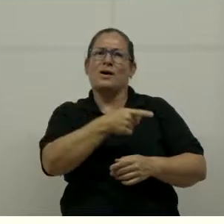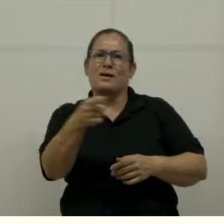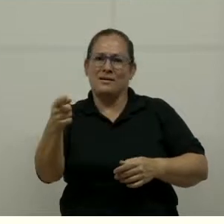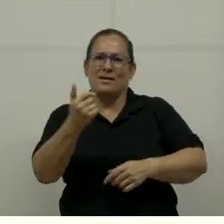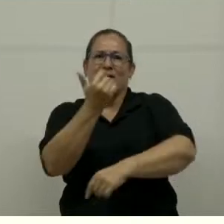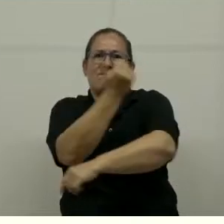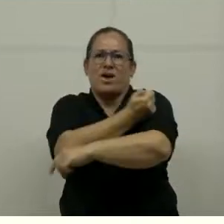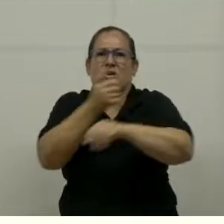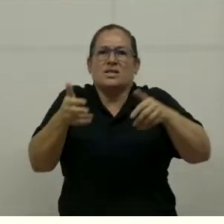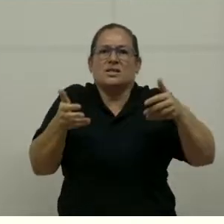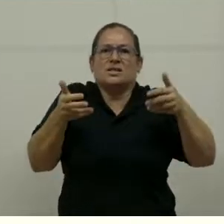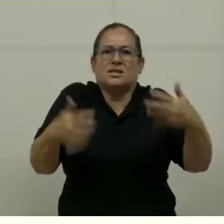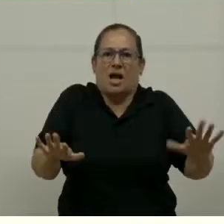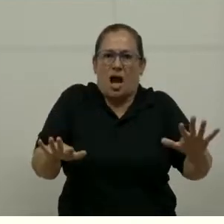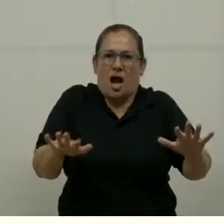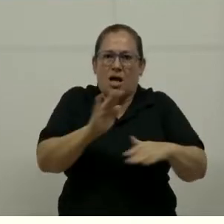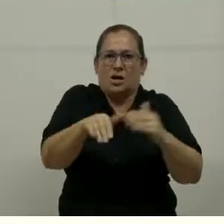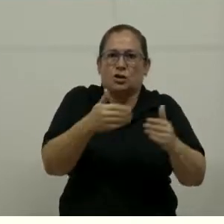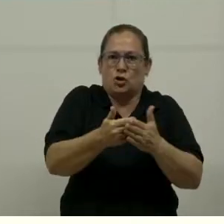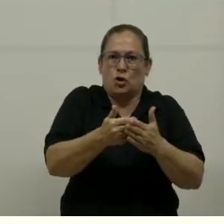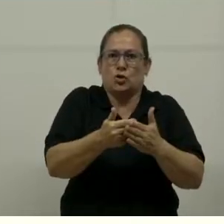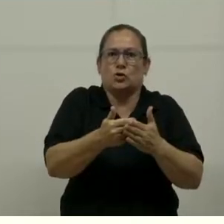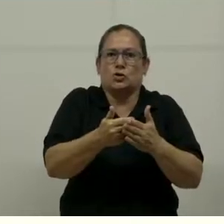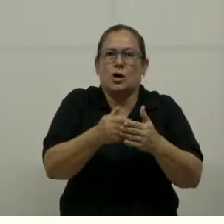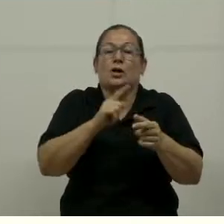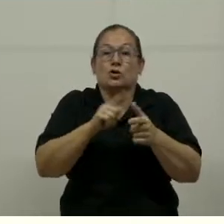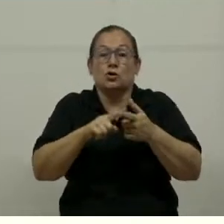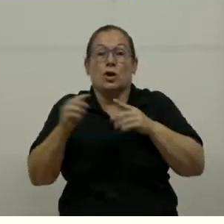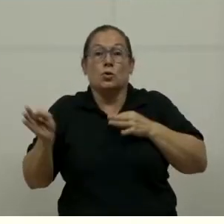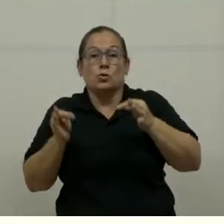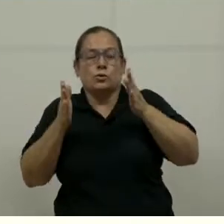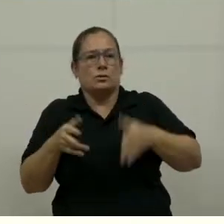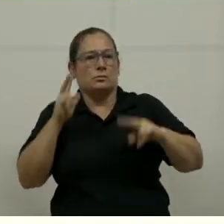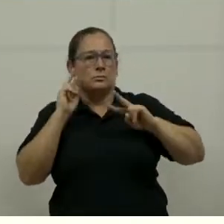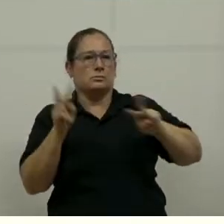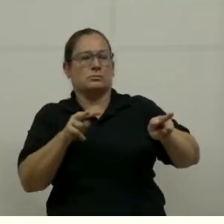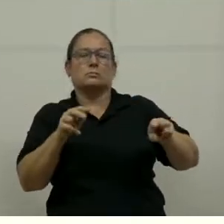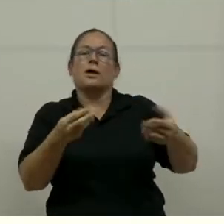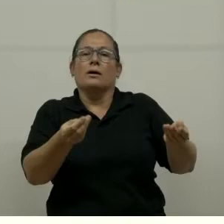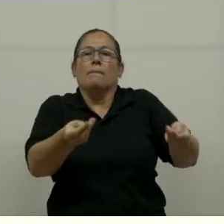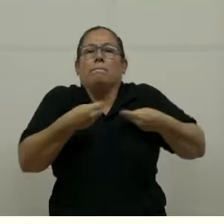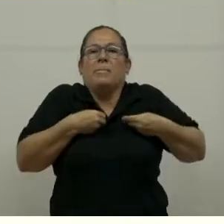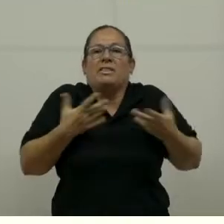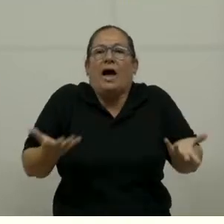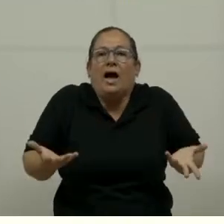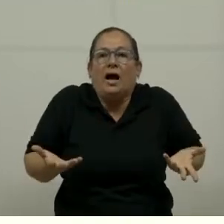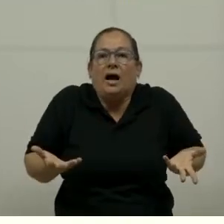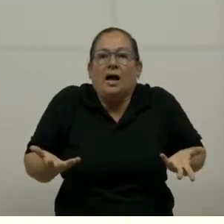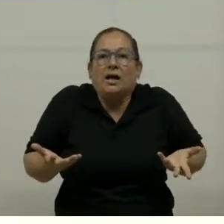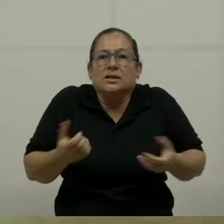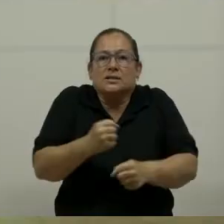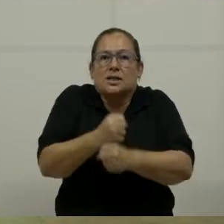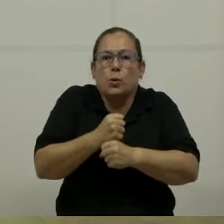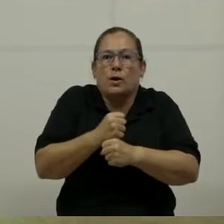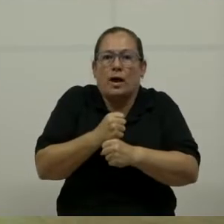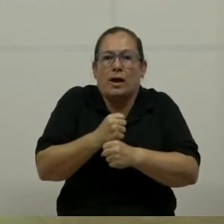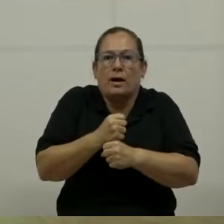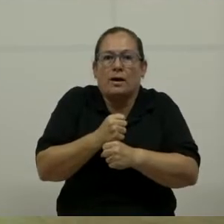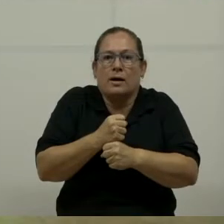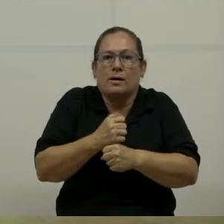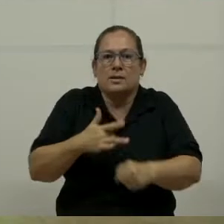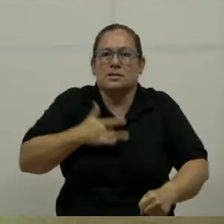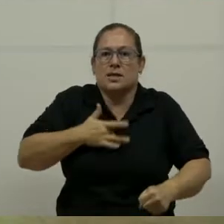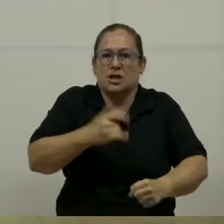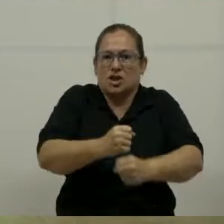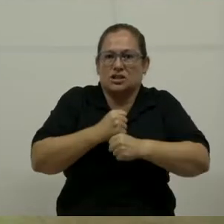mensaje que le da muchísima seguridad al visitante. Esta demanda contenida que está empezando a salir, bueno, ¿a dónde va a salir? A los destinos